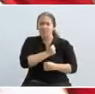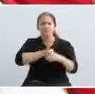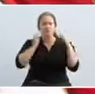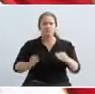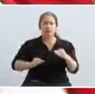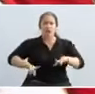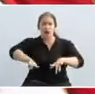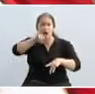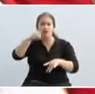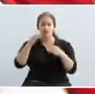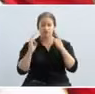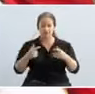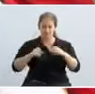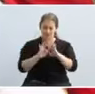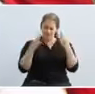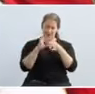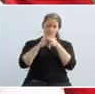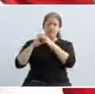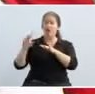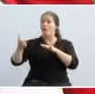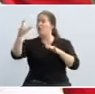semejar al tener una buena familia.